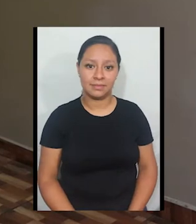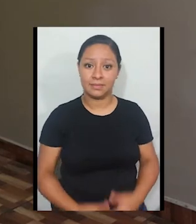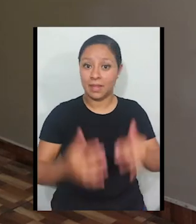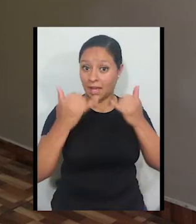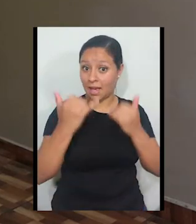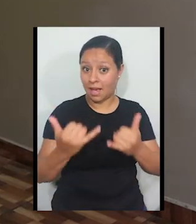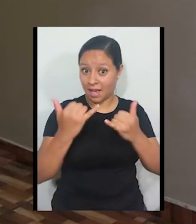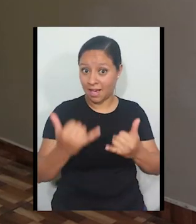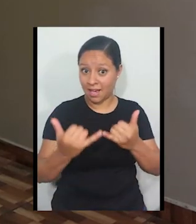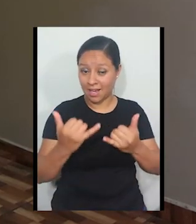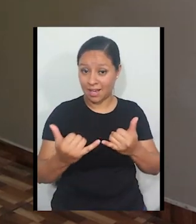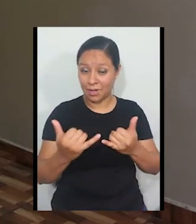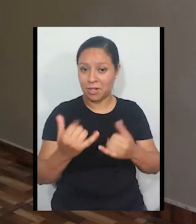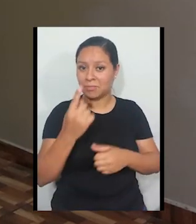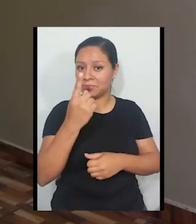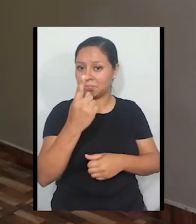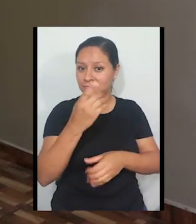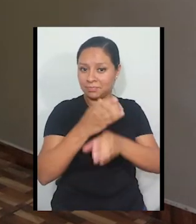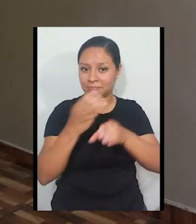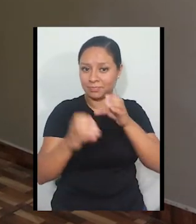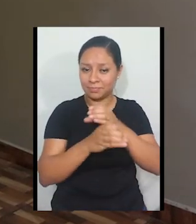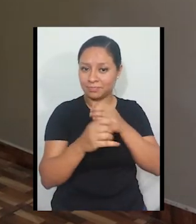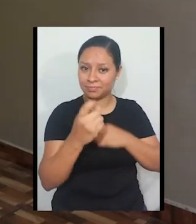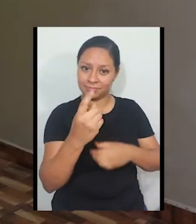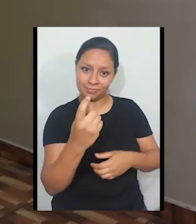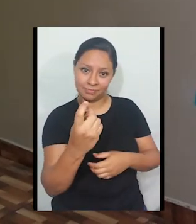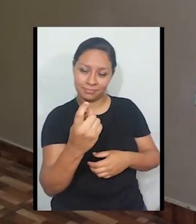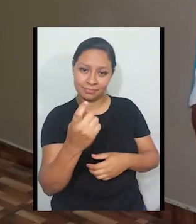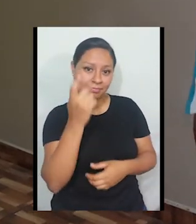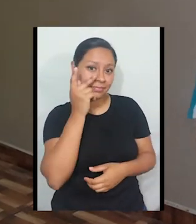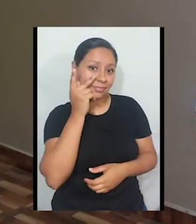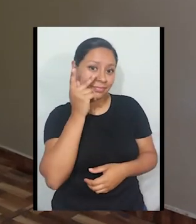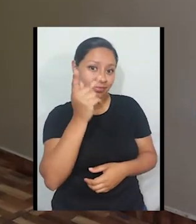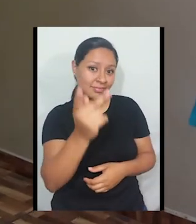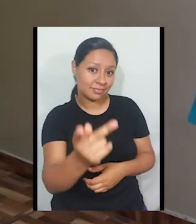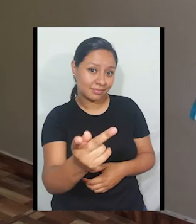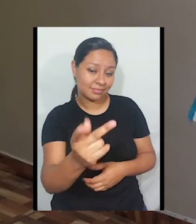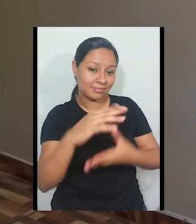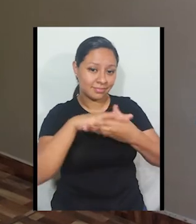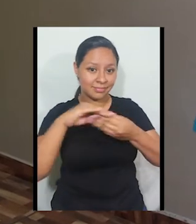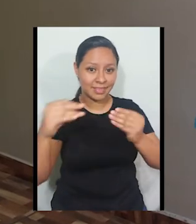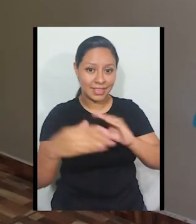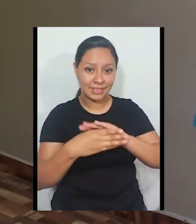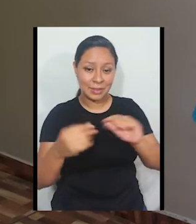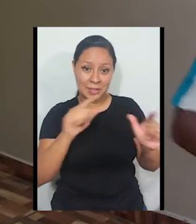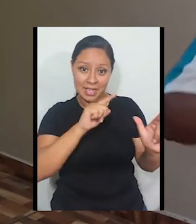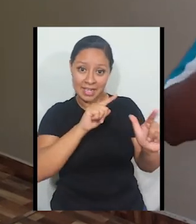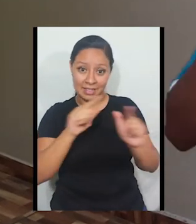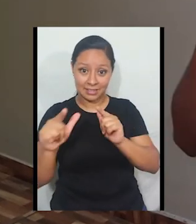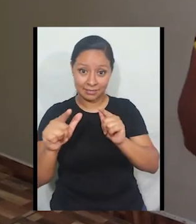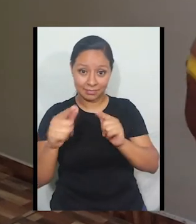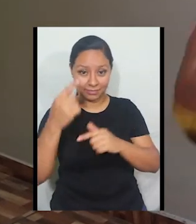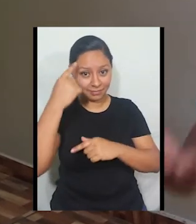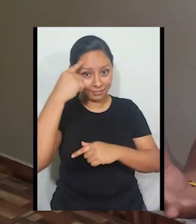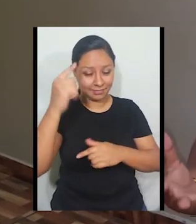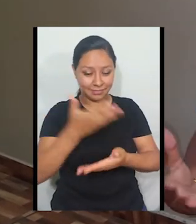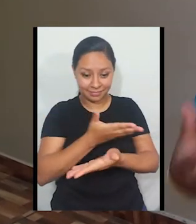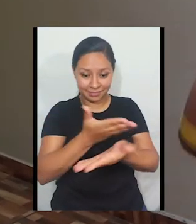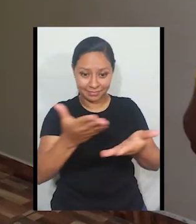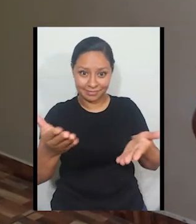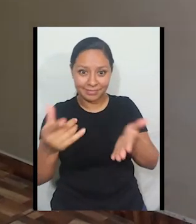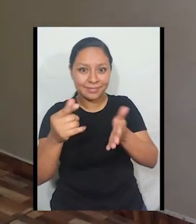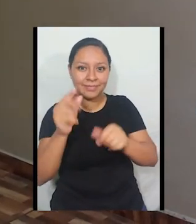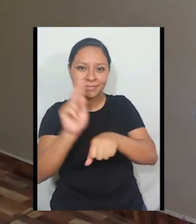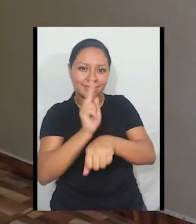ahora solo queda una cosa ver la obra que hemos preparado para ustedes con nuestras